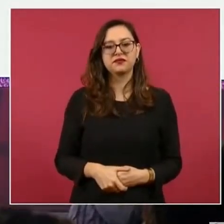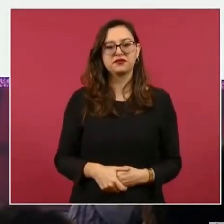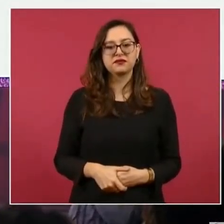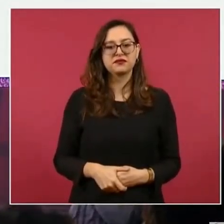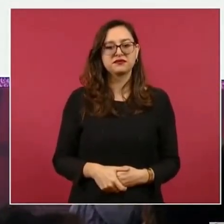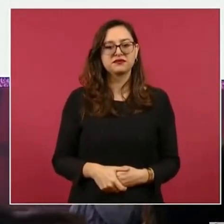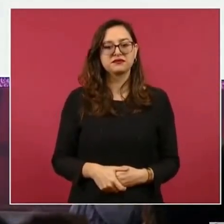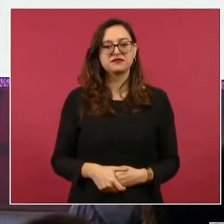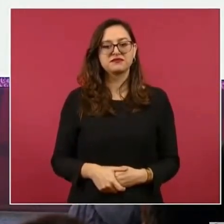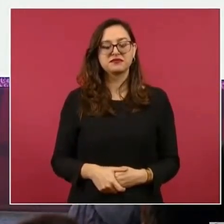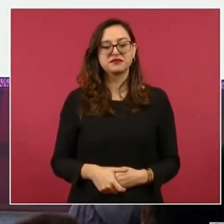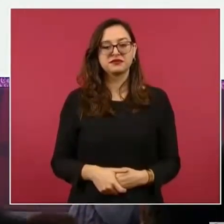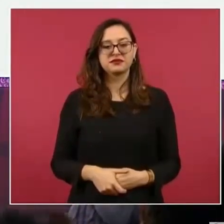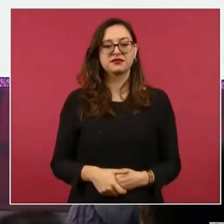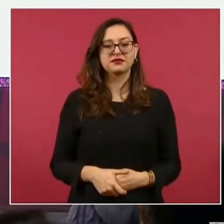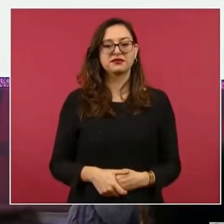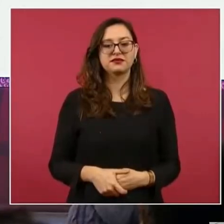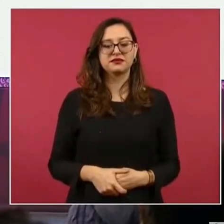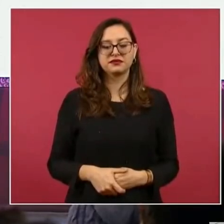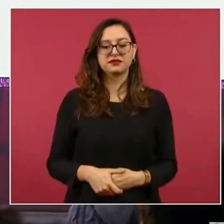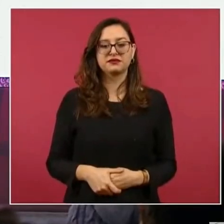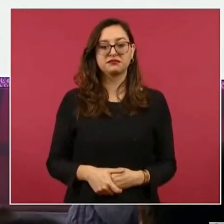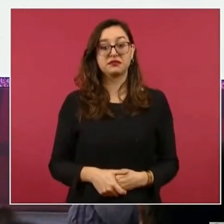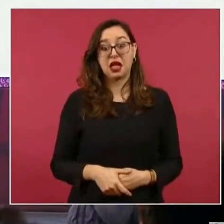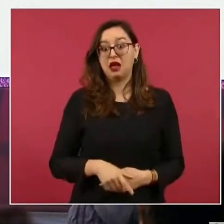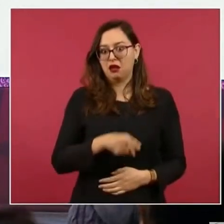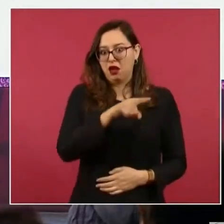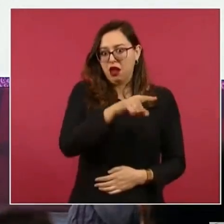de muy buena fuente